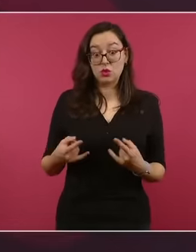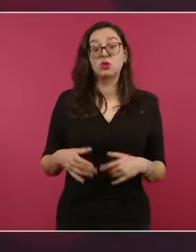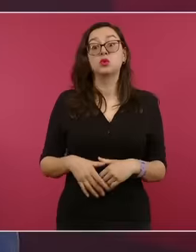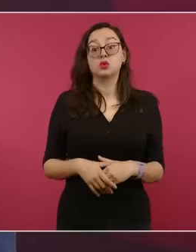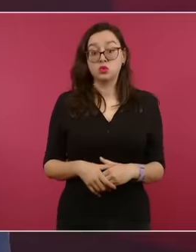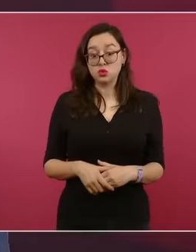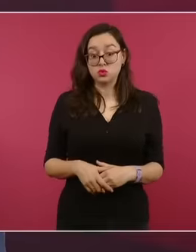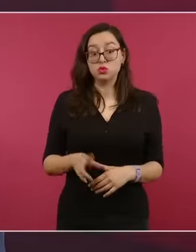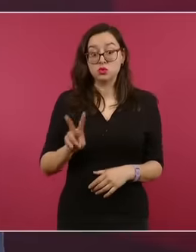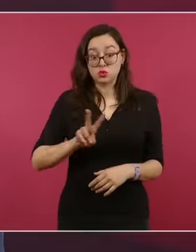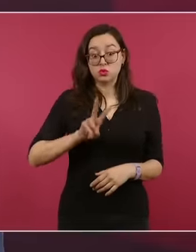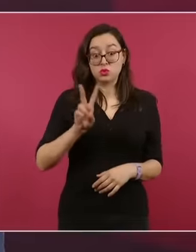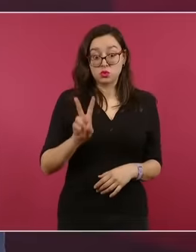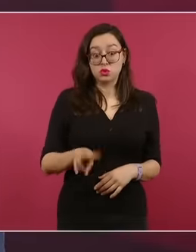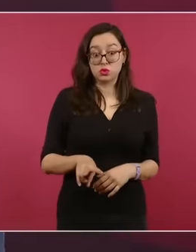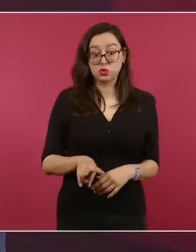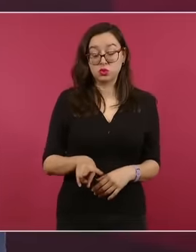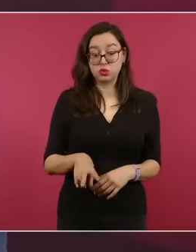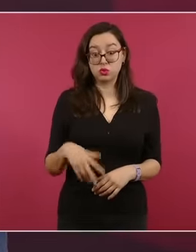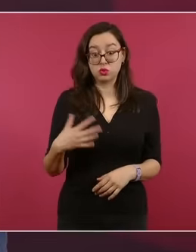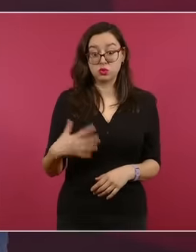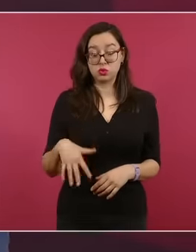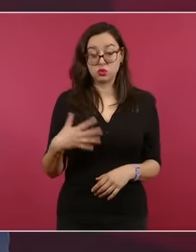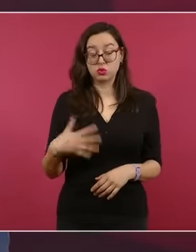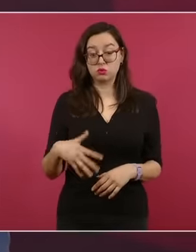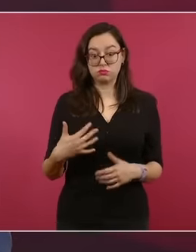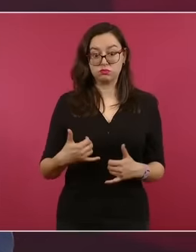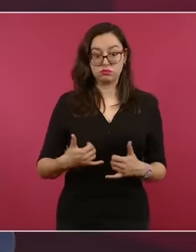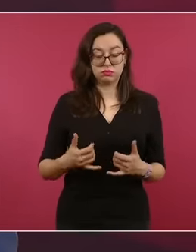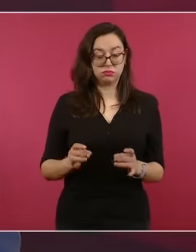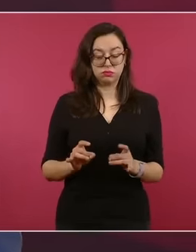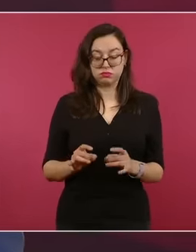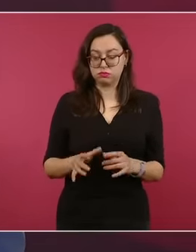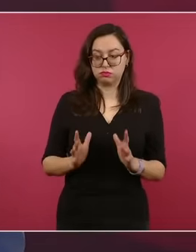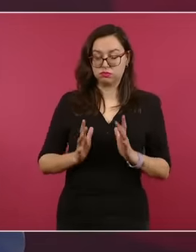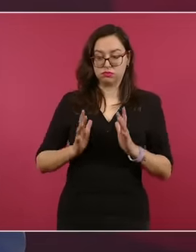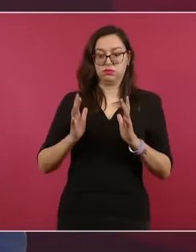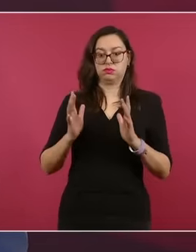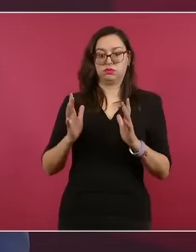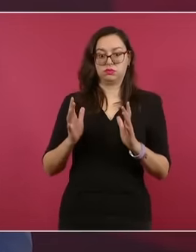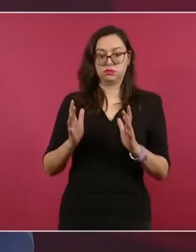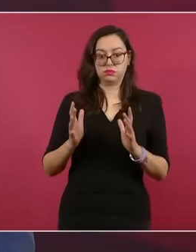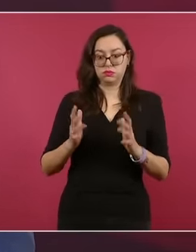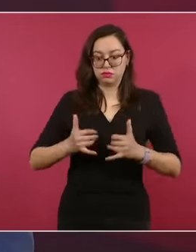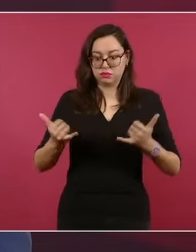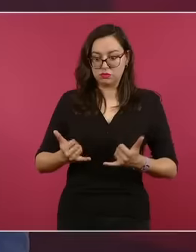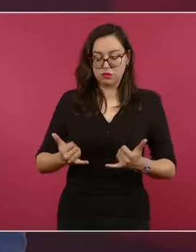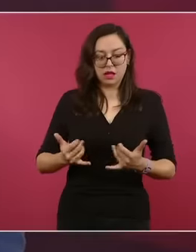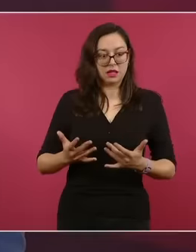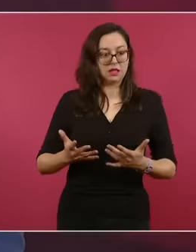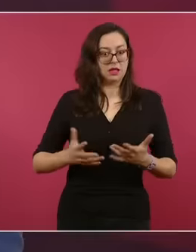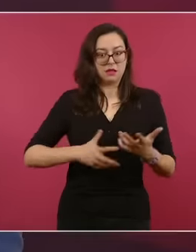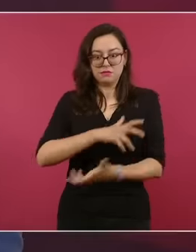es rebelde.